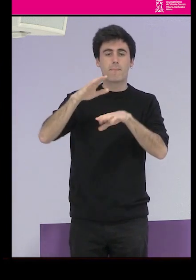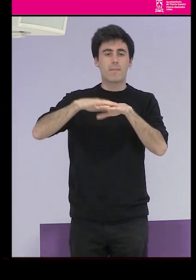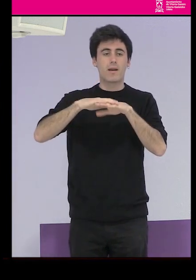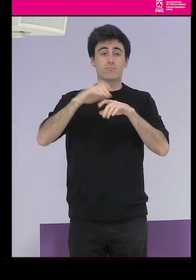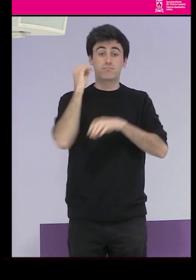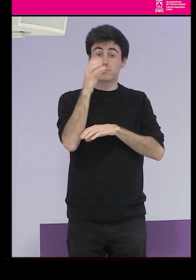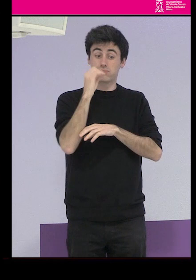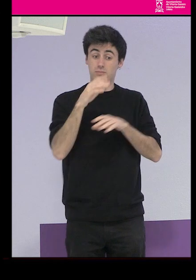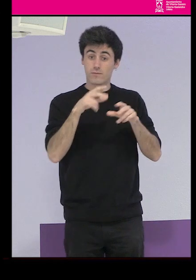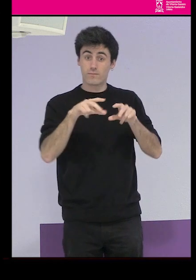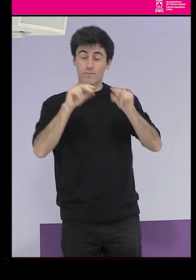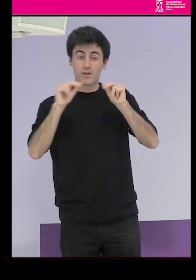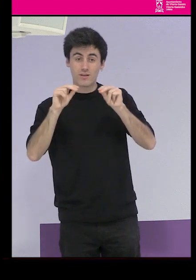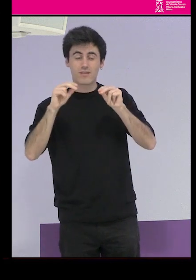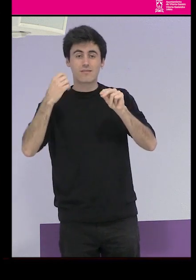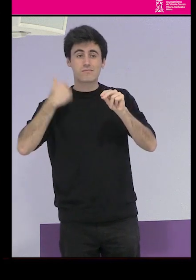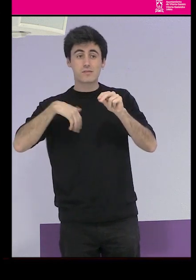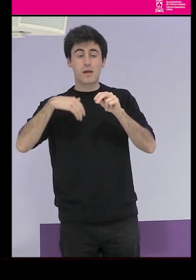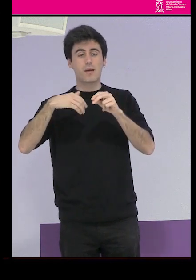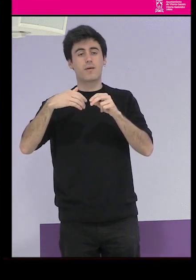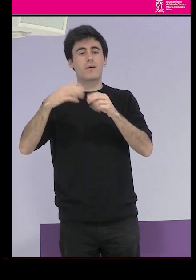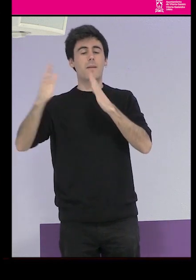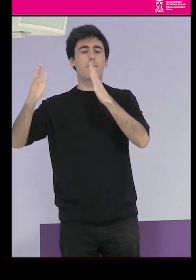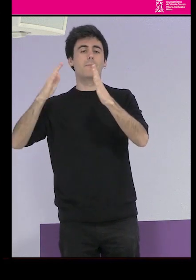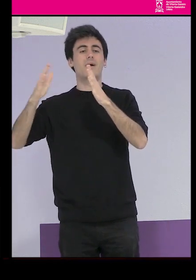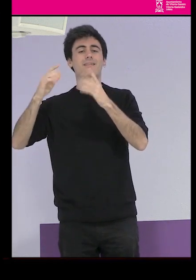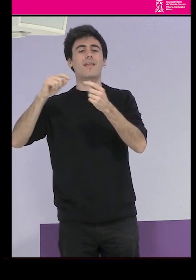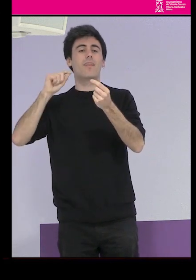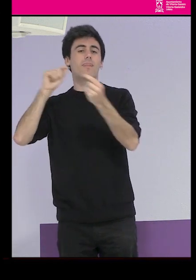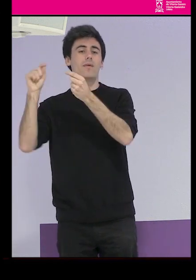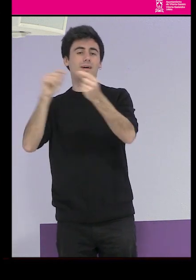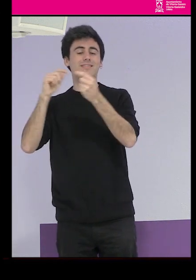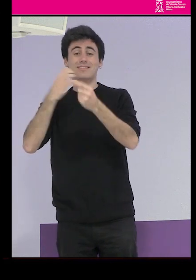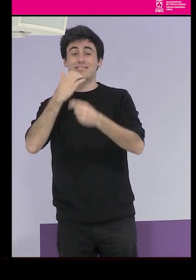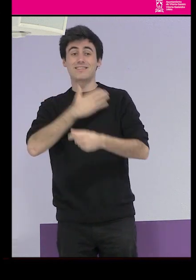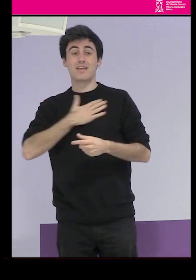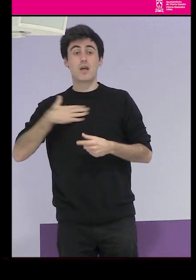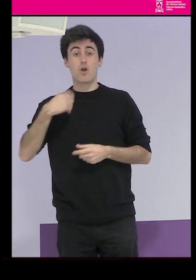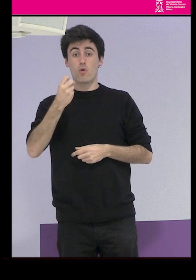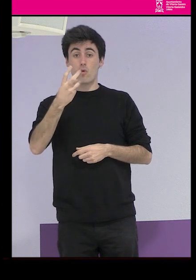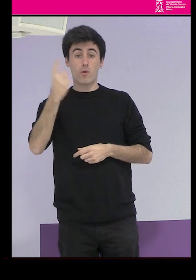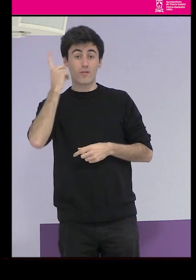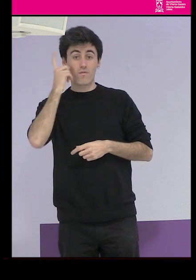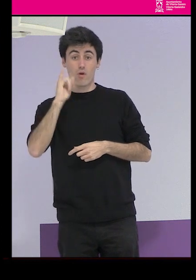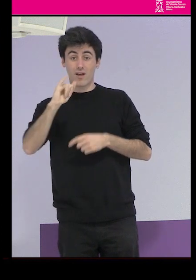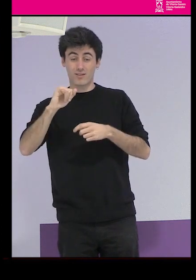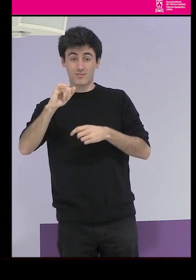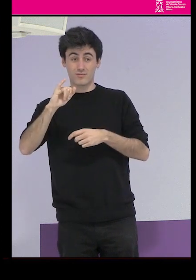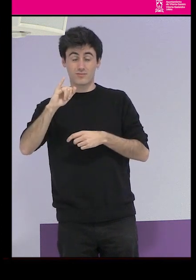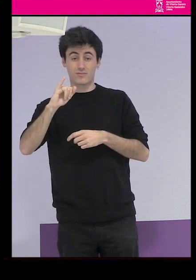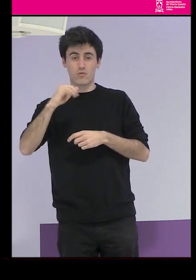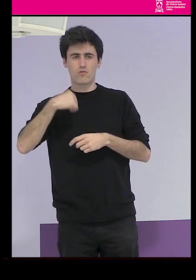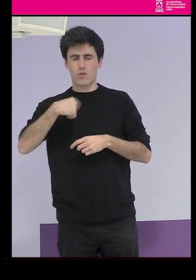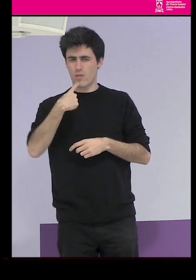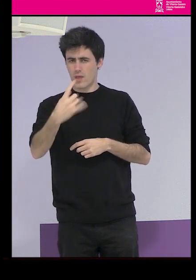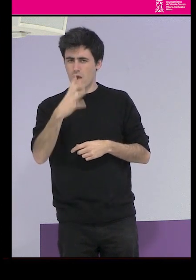abramos la parte del debate, pues hay un número de teléfono que lo voy a decir ahora, pero